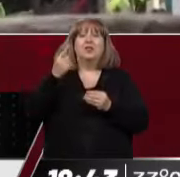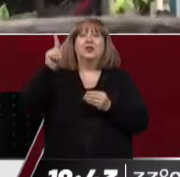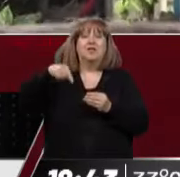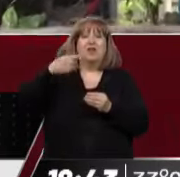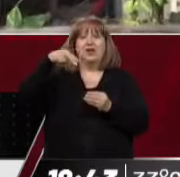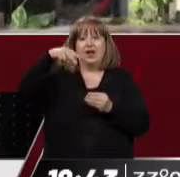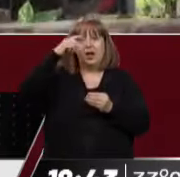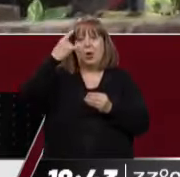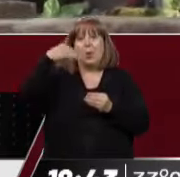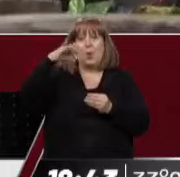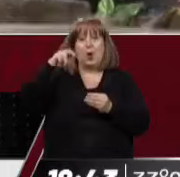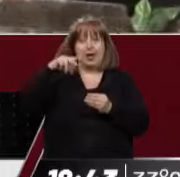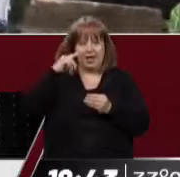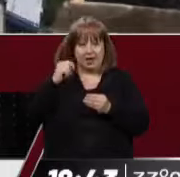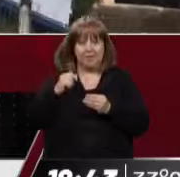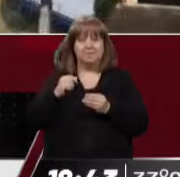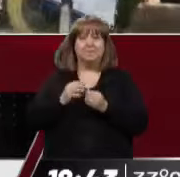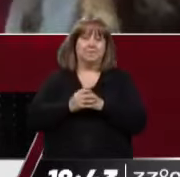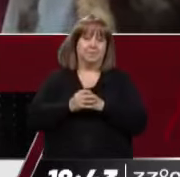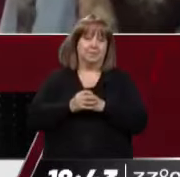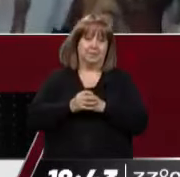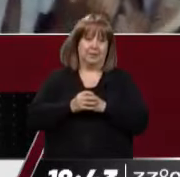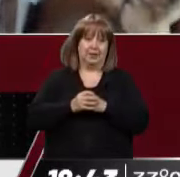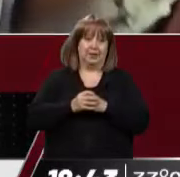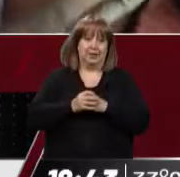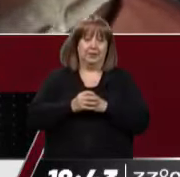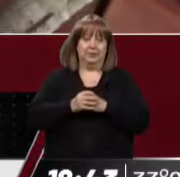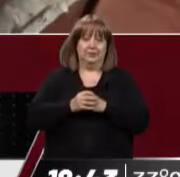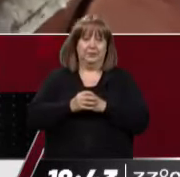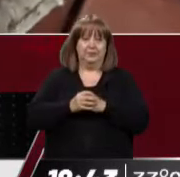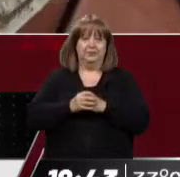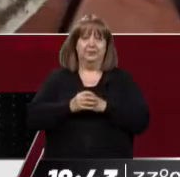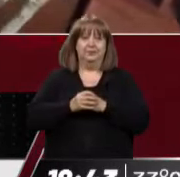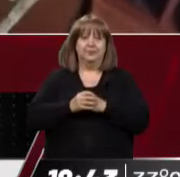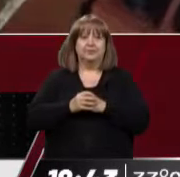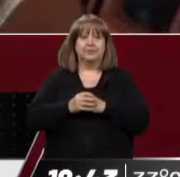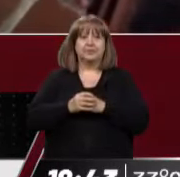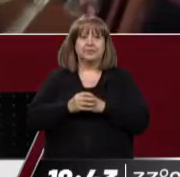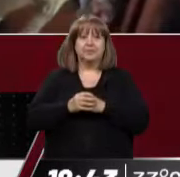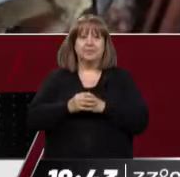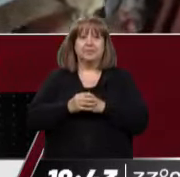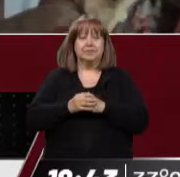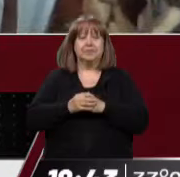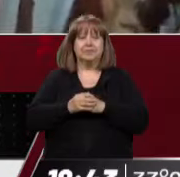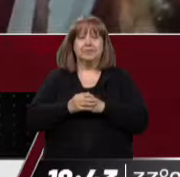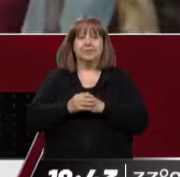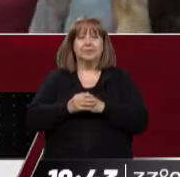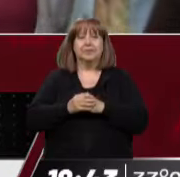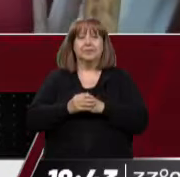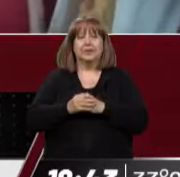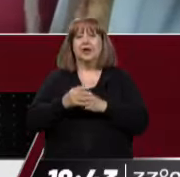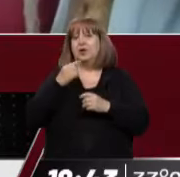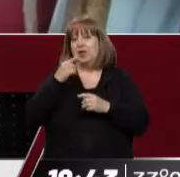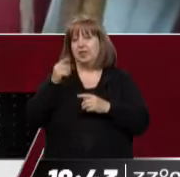Realmente en la práctica médica la vemos muy poco frecuente. O en la práctica médica del paciente internado no vemos la ornitosis como una